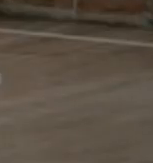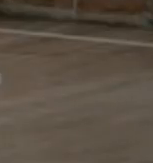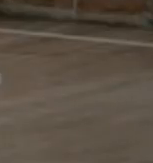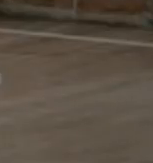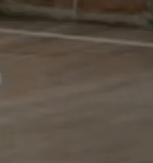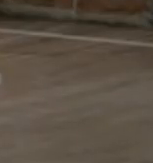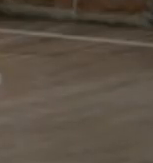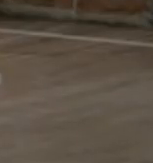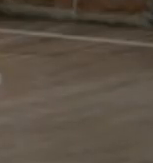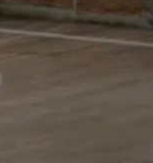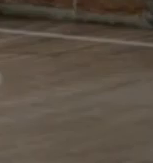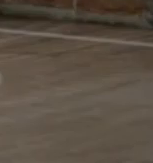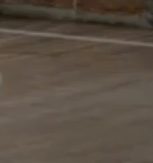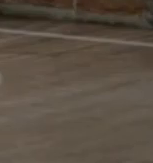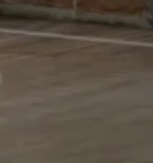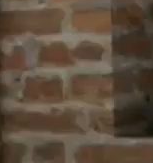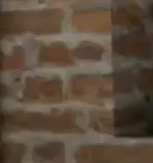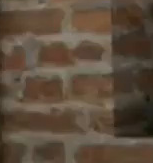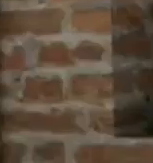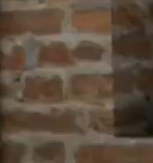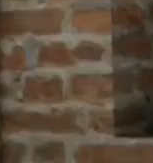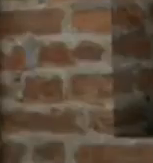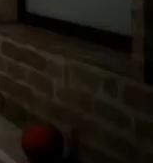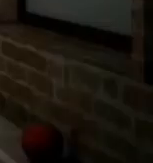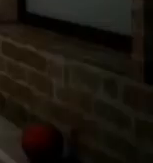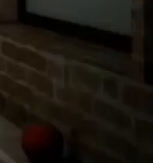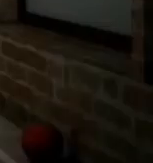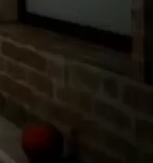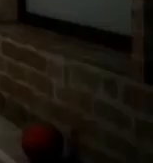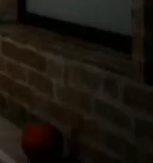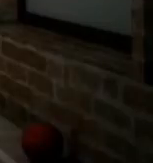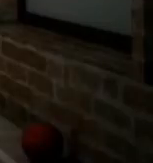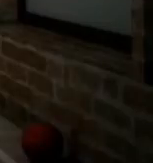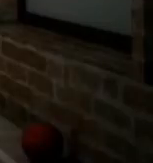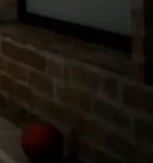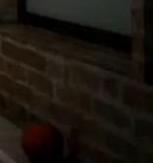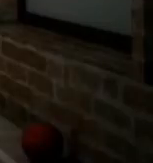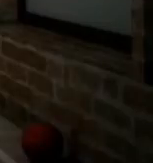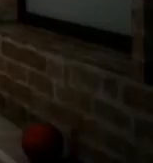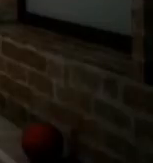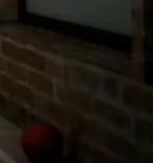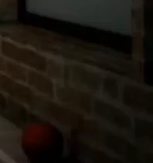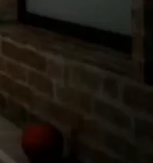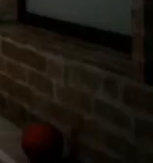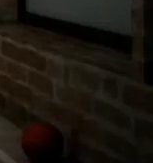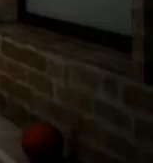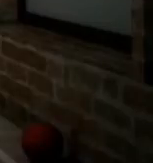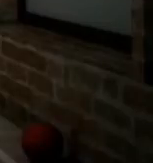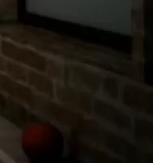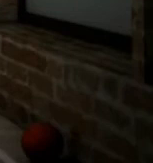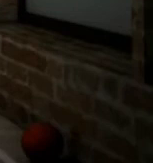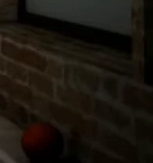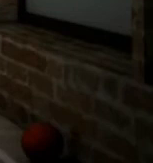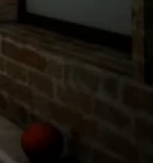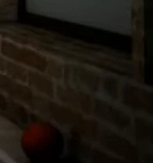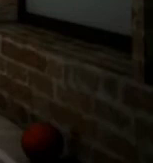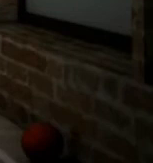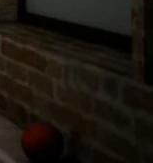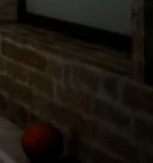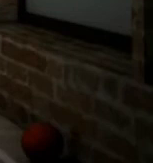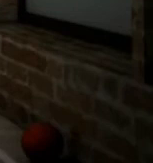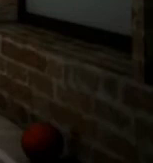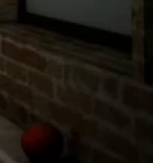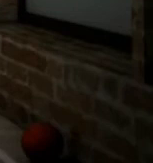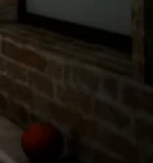dos. Listo. Ahora te voy a mostrar el número tres. Es más complicado. Tienes que poner mucha atención.